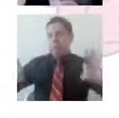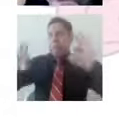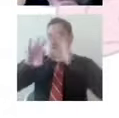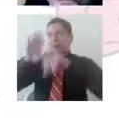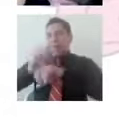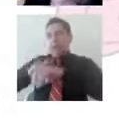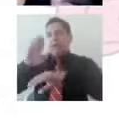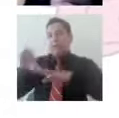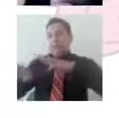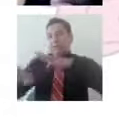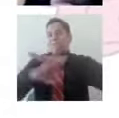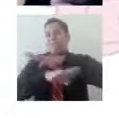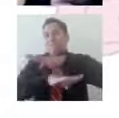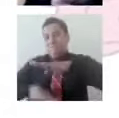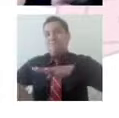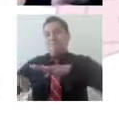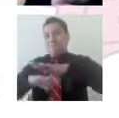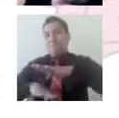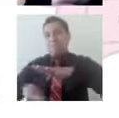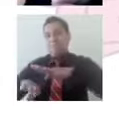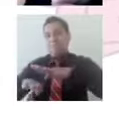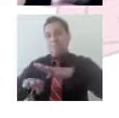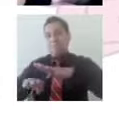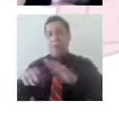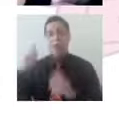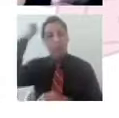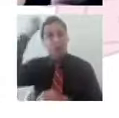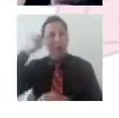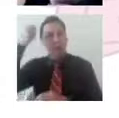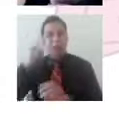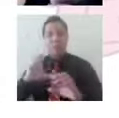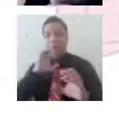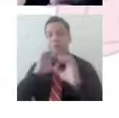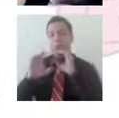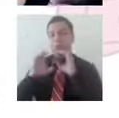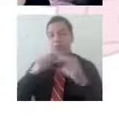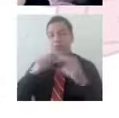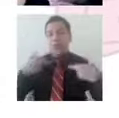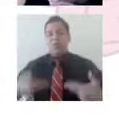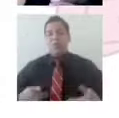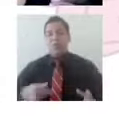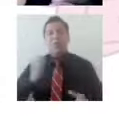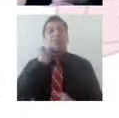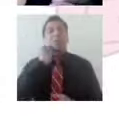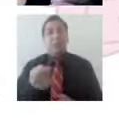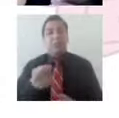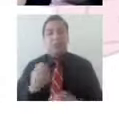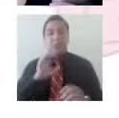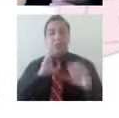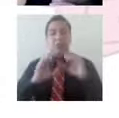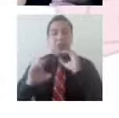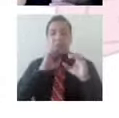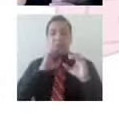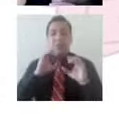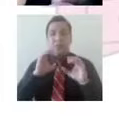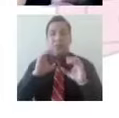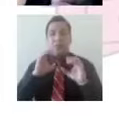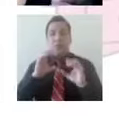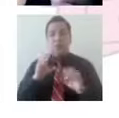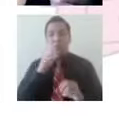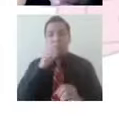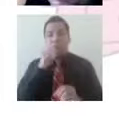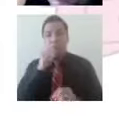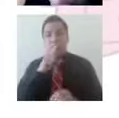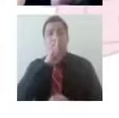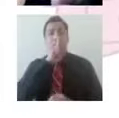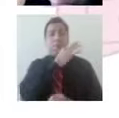adecuadas. La teoría de la comunicación humana nos dice que es imposible no comunicarse, es decir, toda conducta